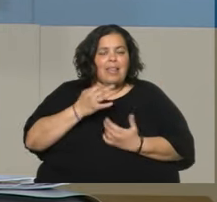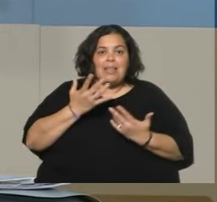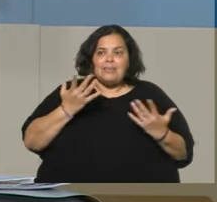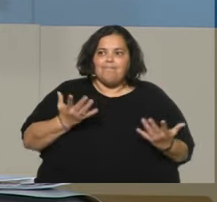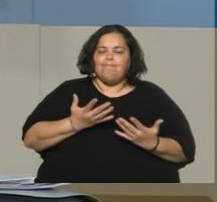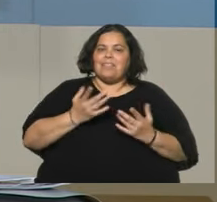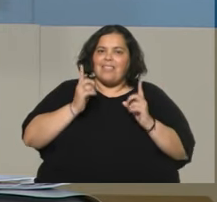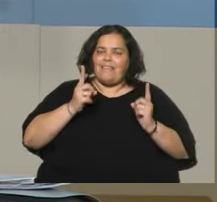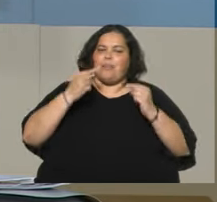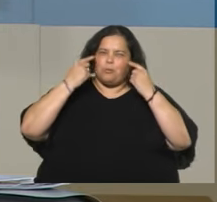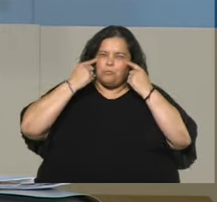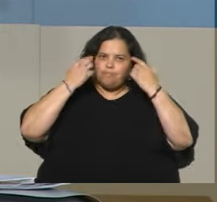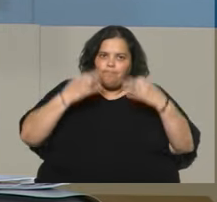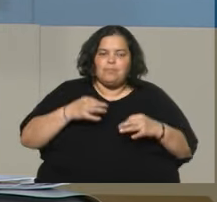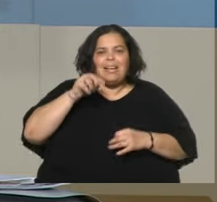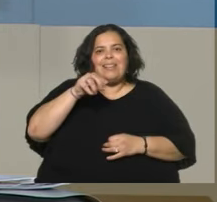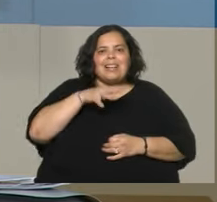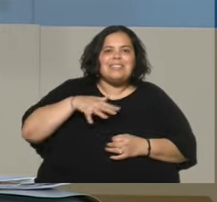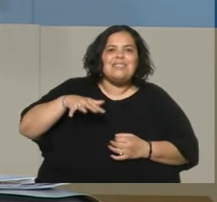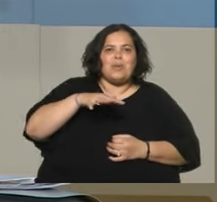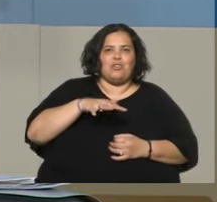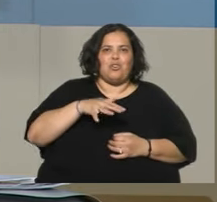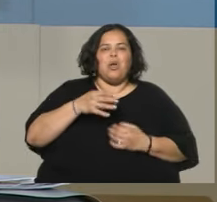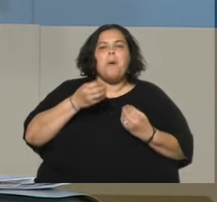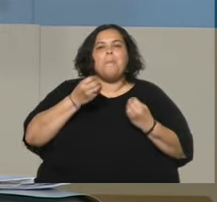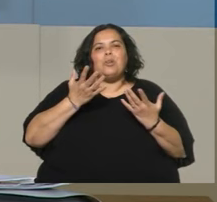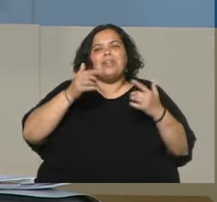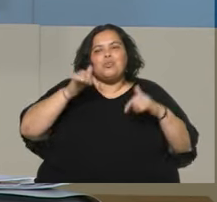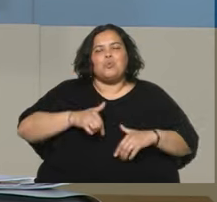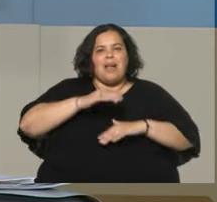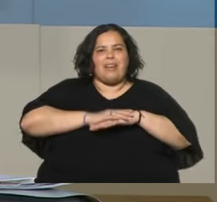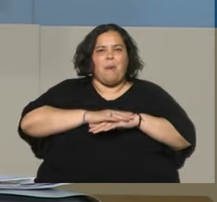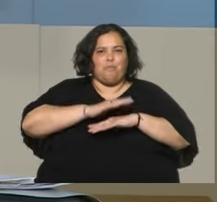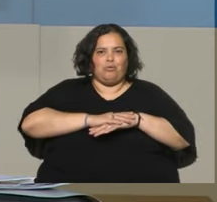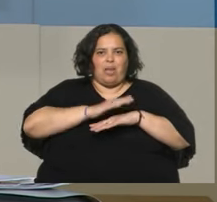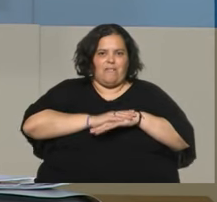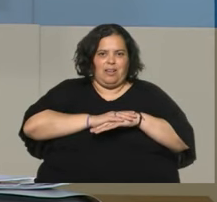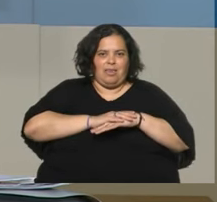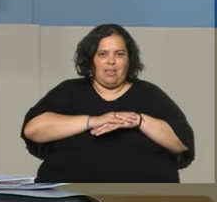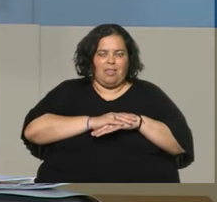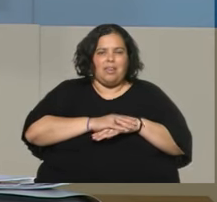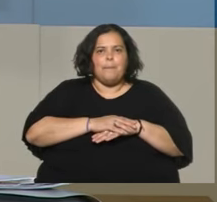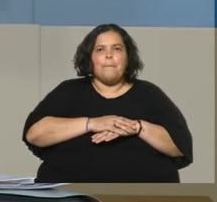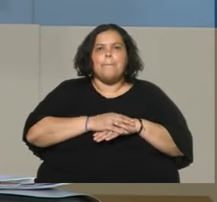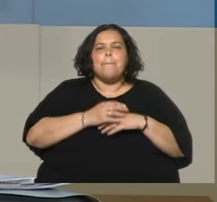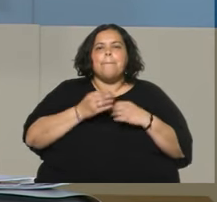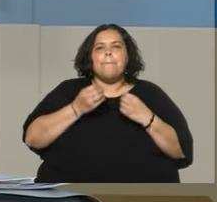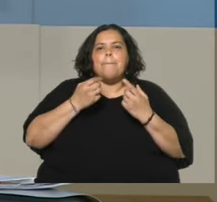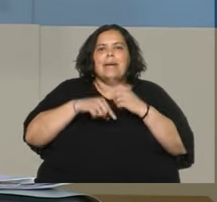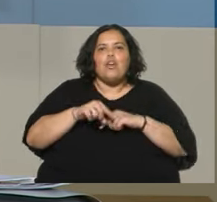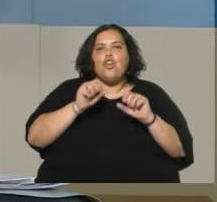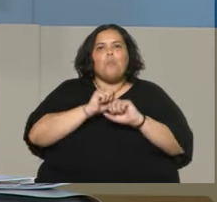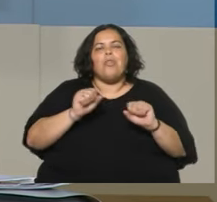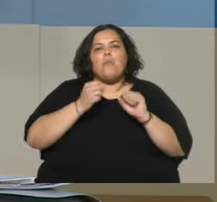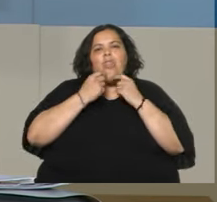que hoy toma la dimensión pública por la responsabilidad que está en juego por la investidura, pero no podemos nunca